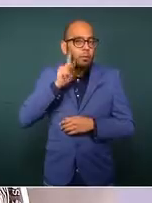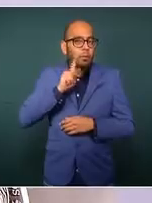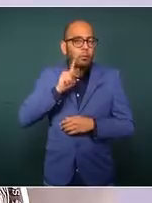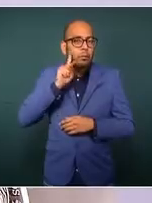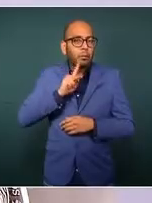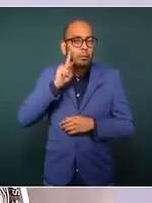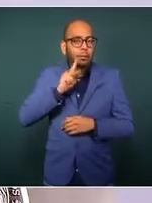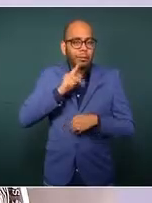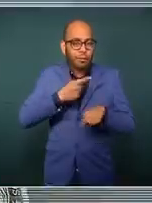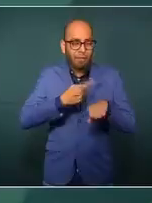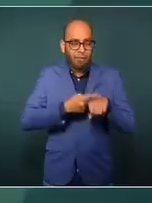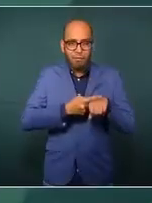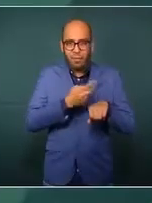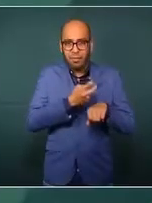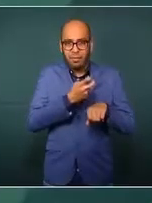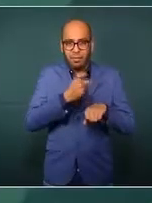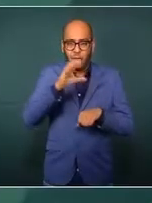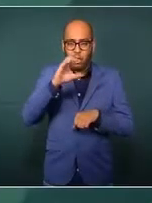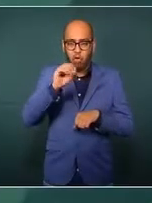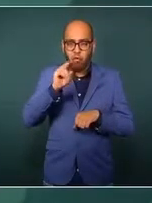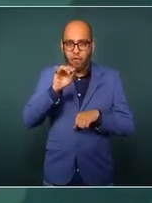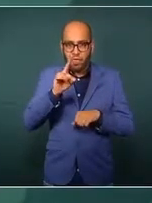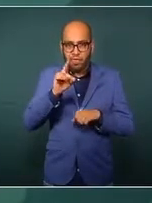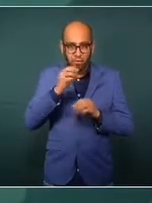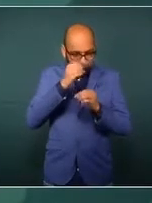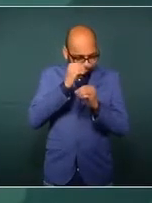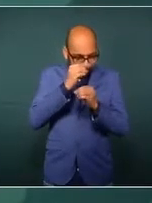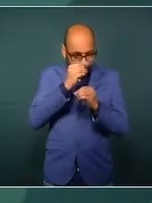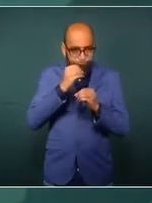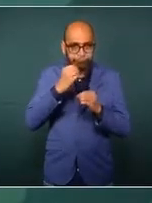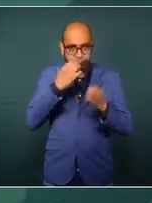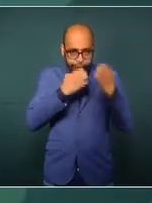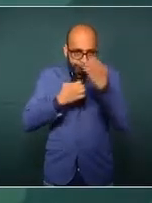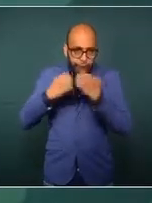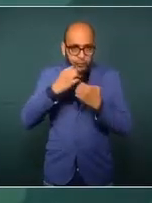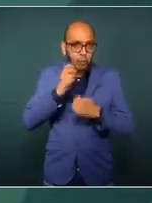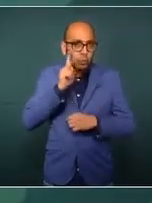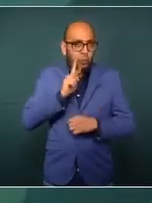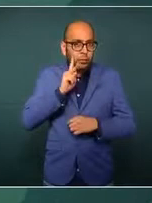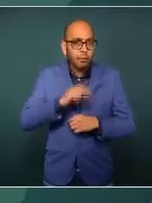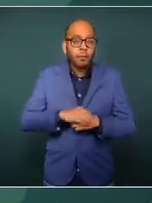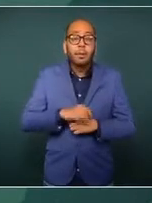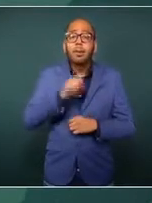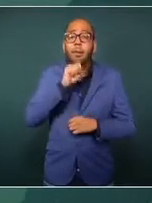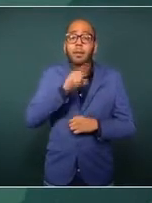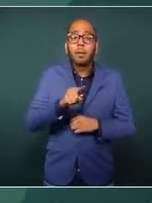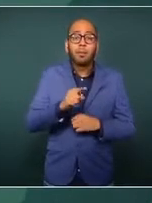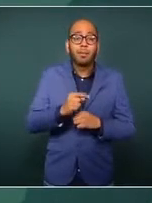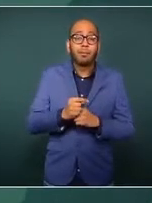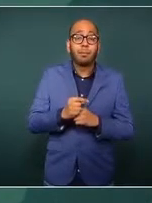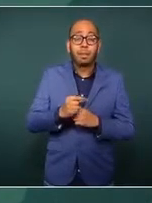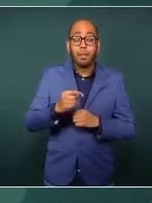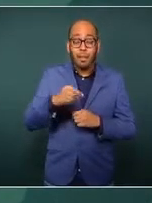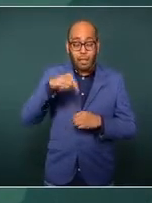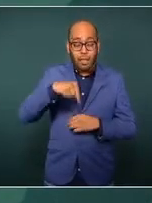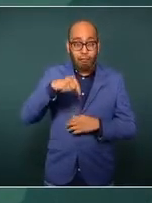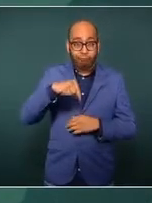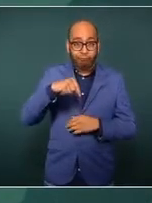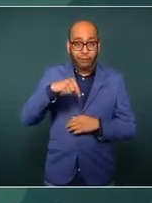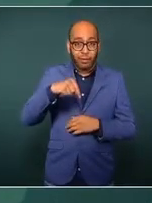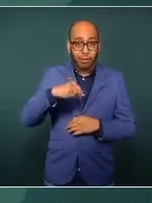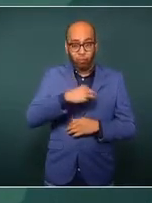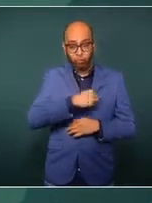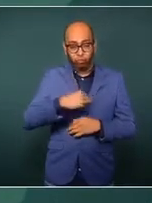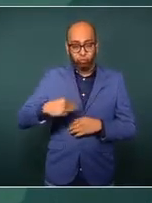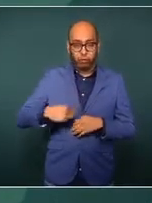enfermedad y la disminución de los ingresos locales, porque